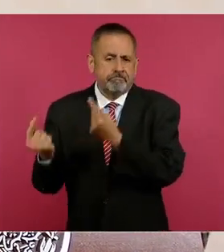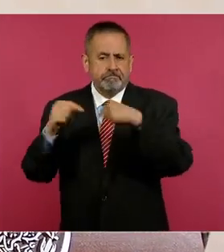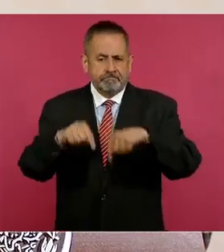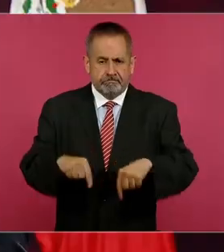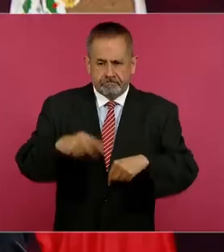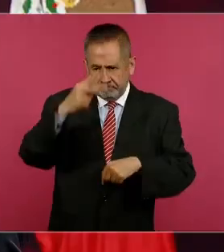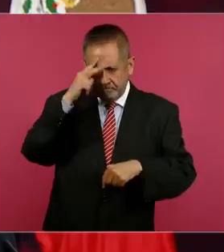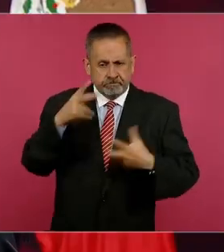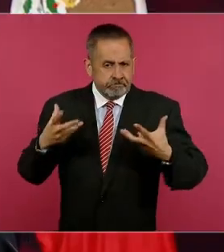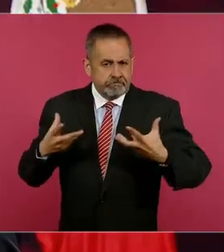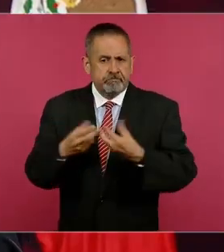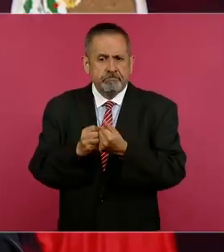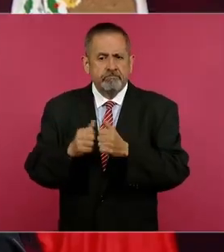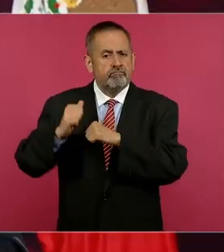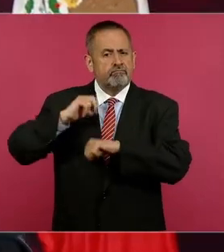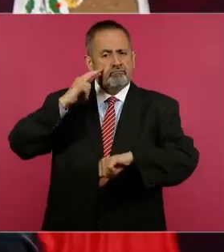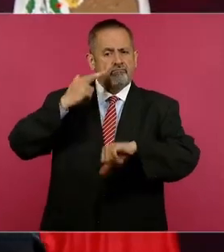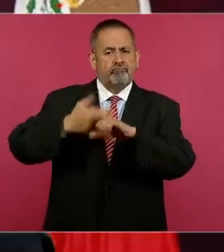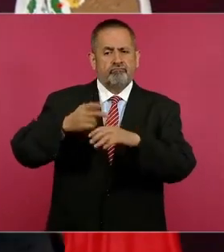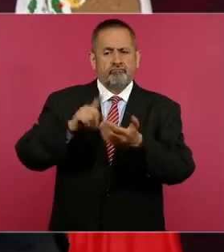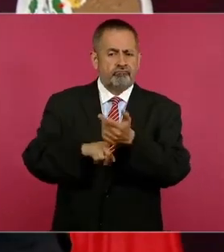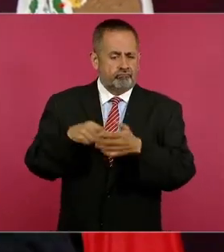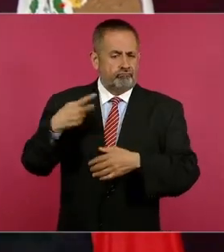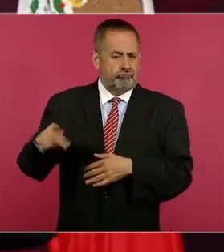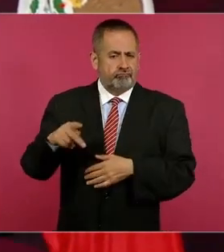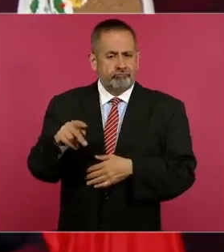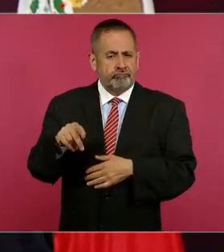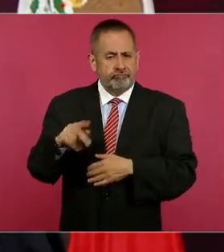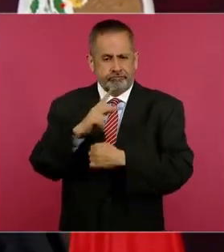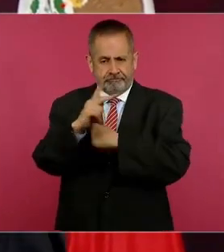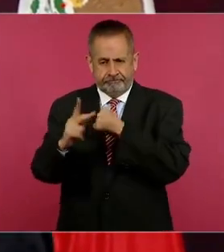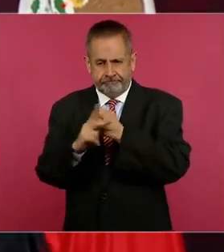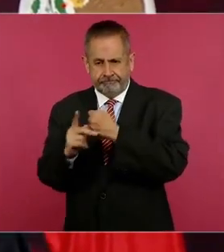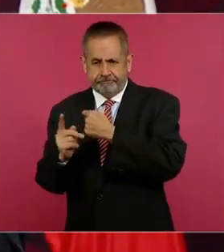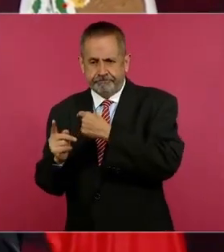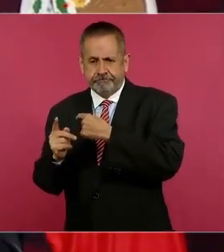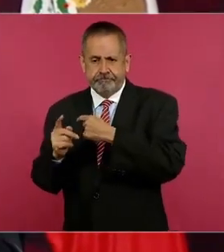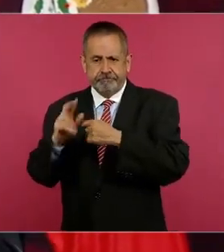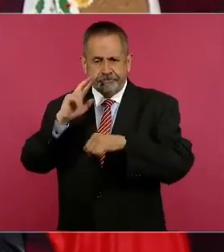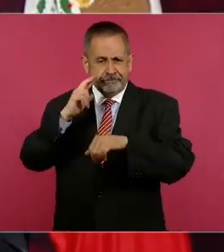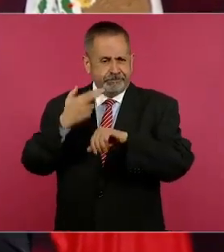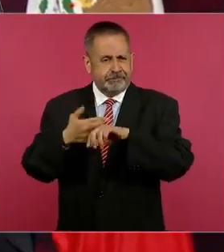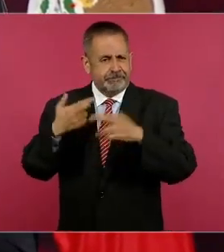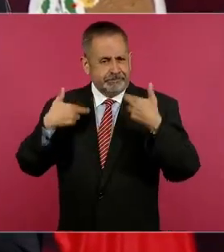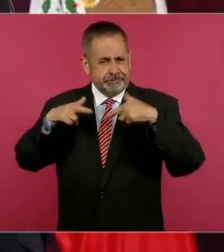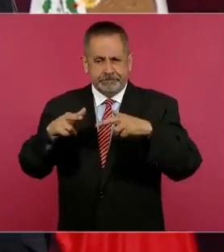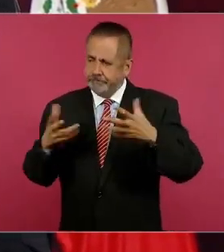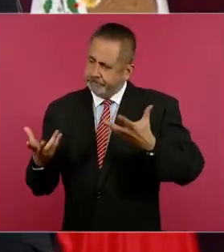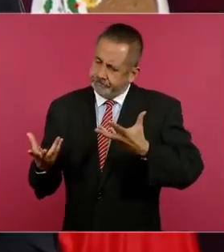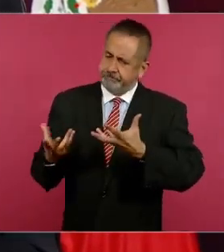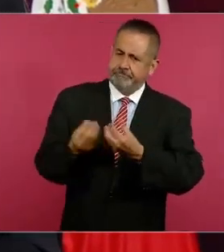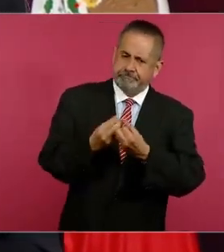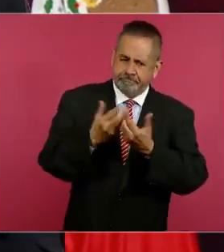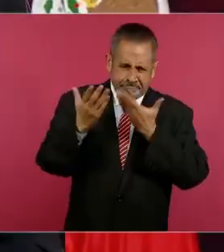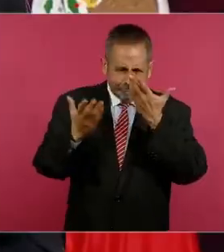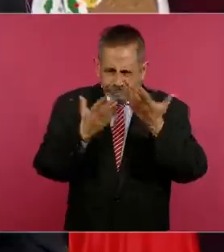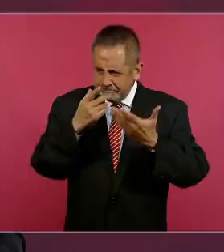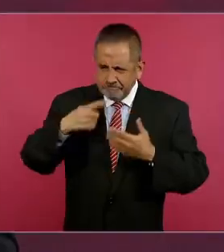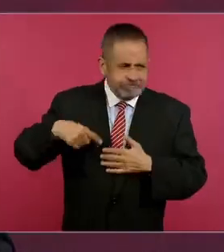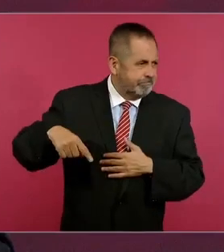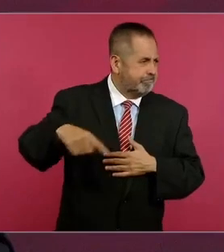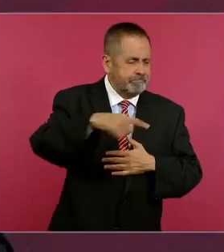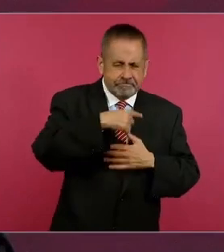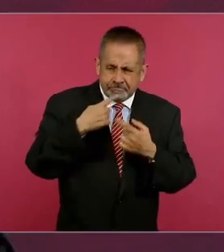de cancilleres para hacer una revisión de la situación